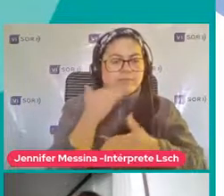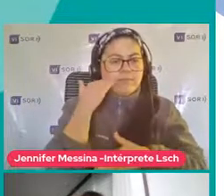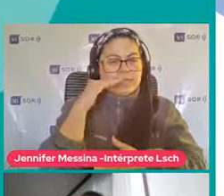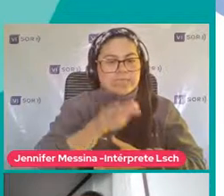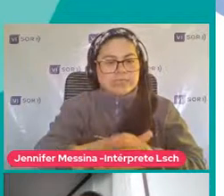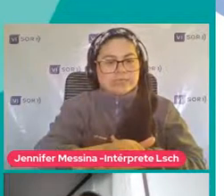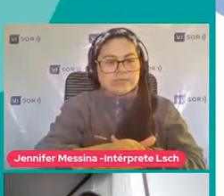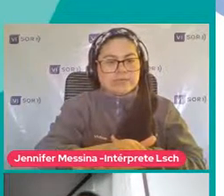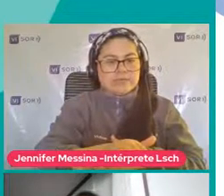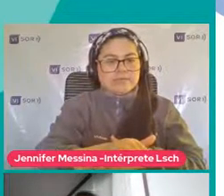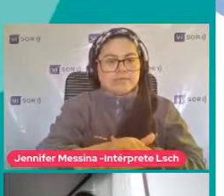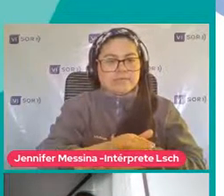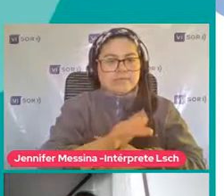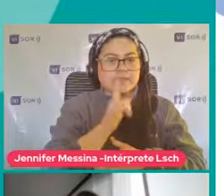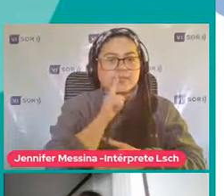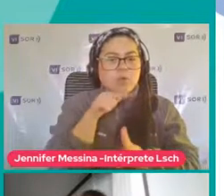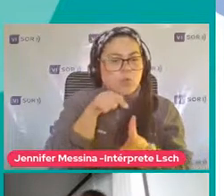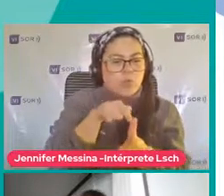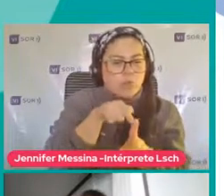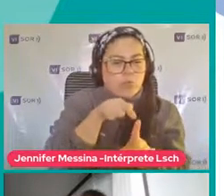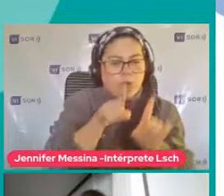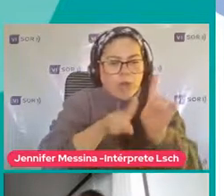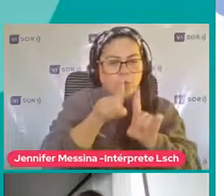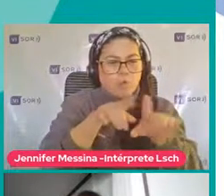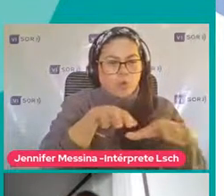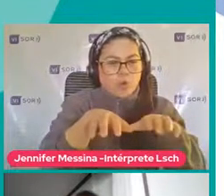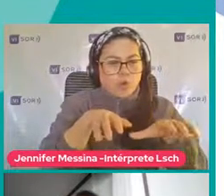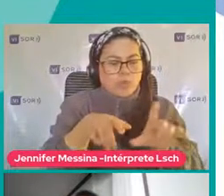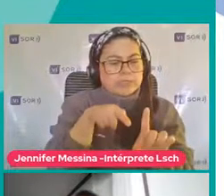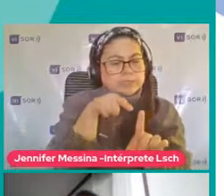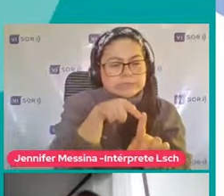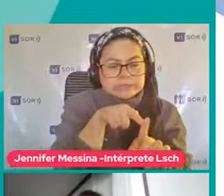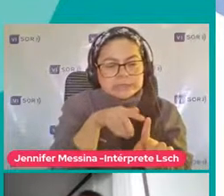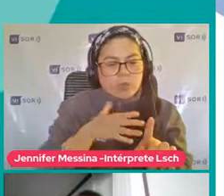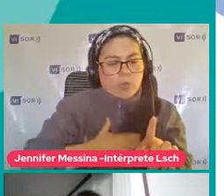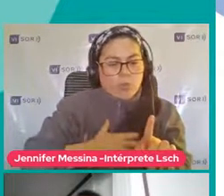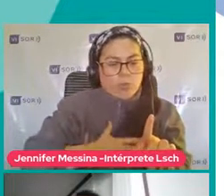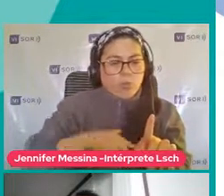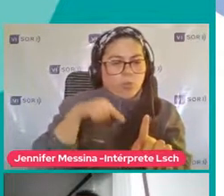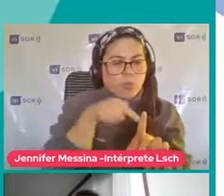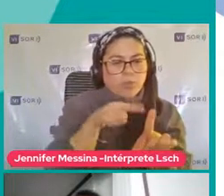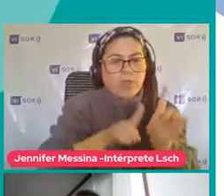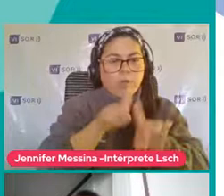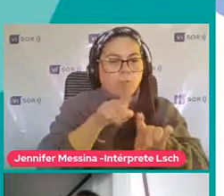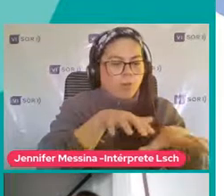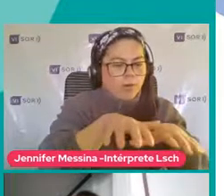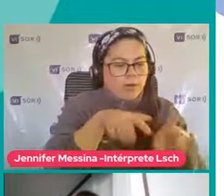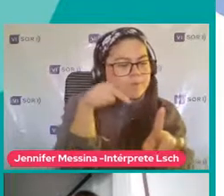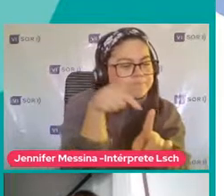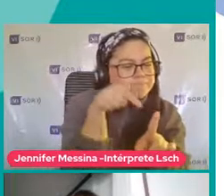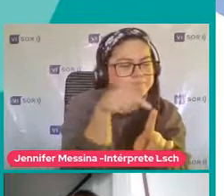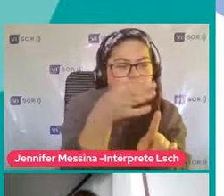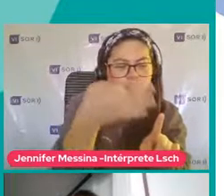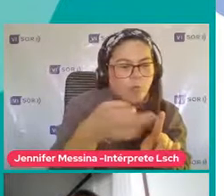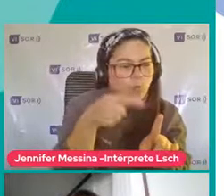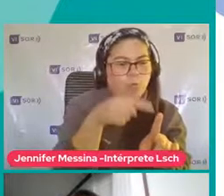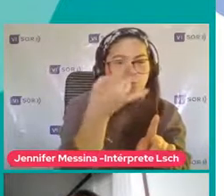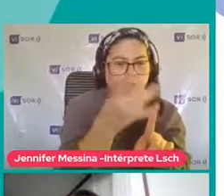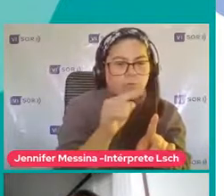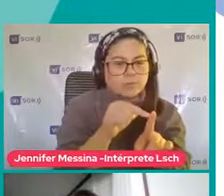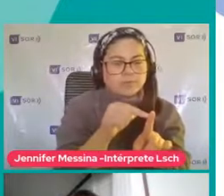Tiene fijaciones Con algunas partes De los objetos O solo con unos objetos Ya Generalmente Estas